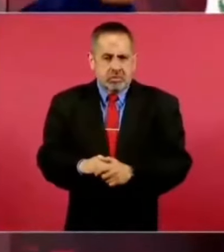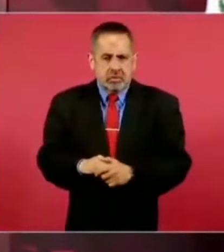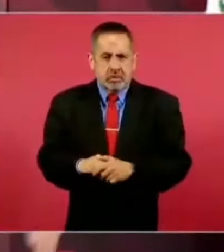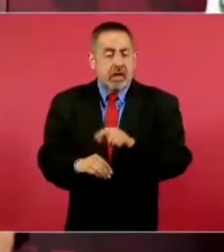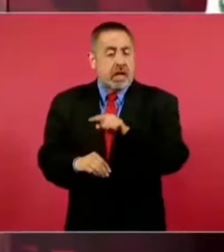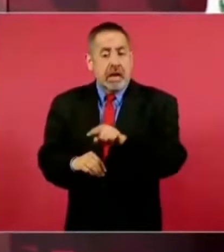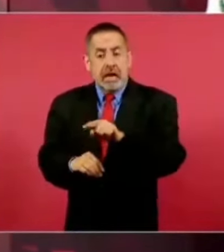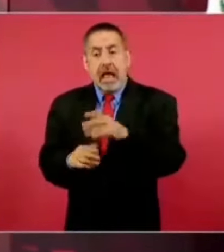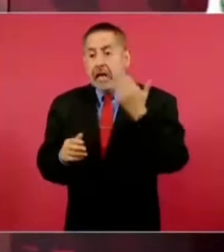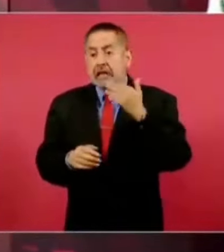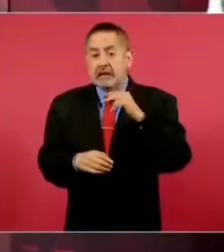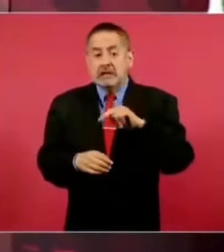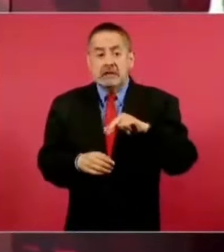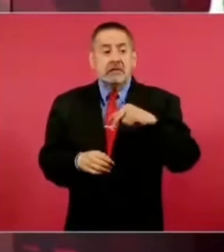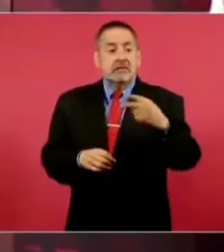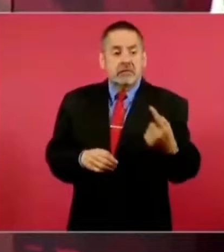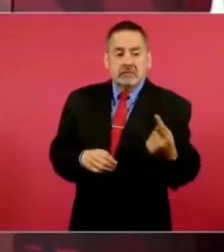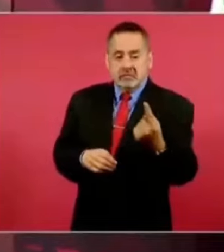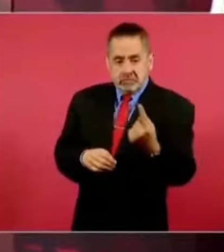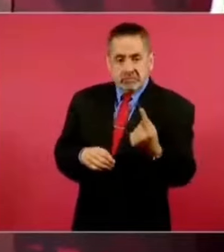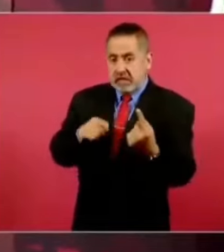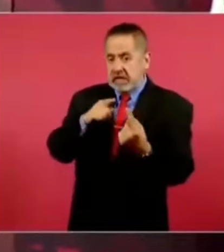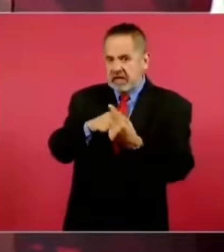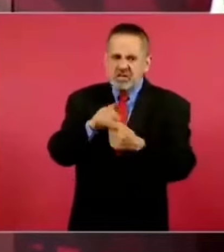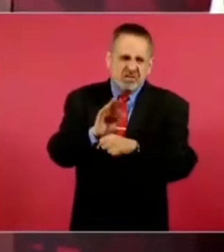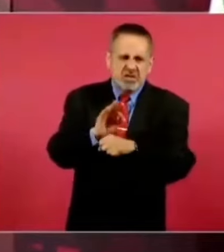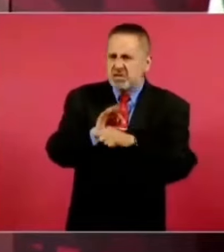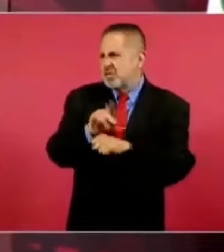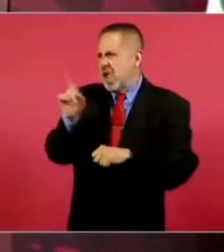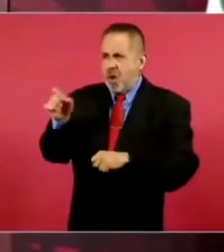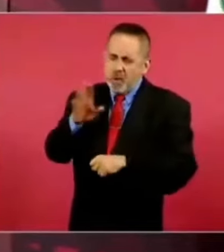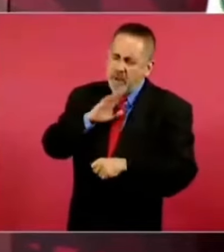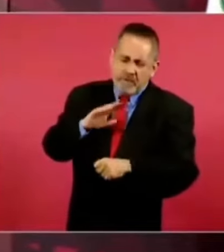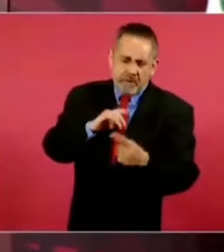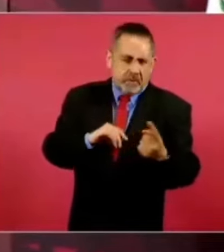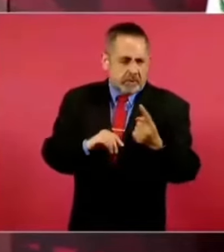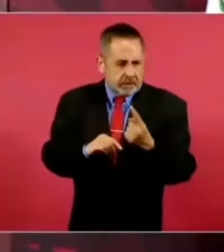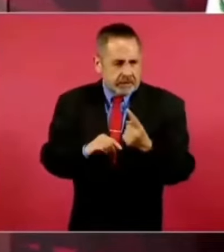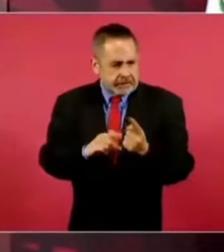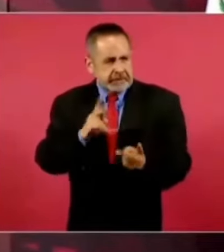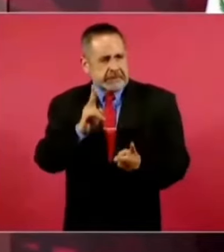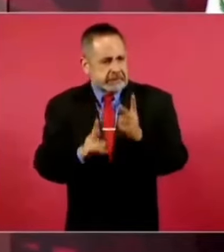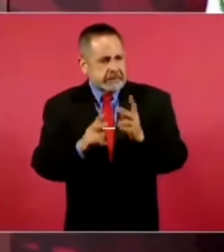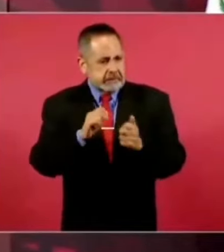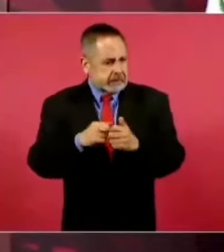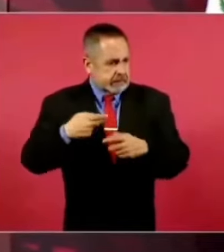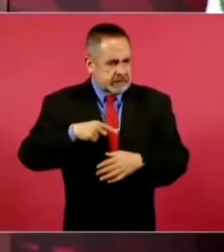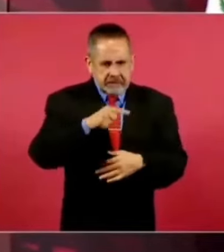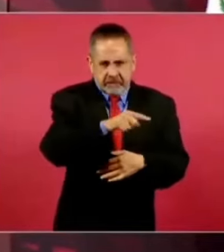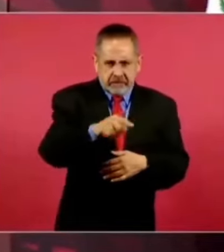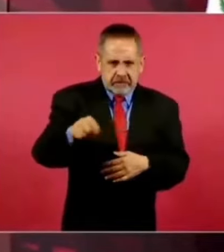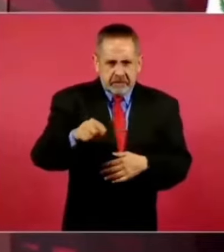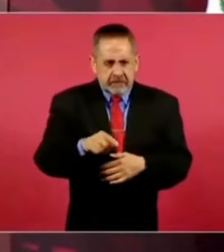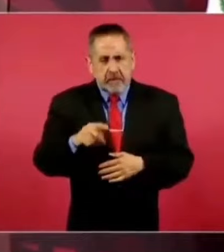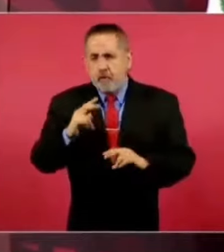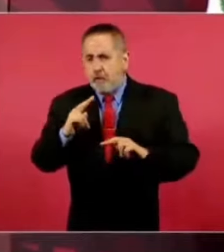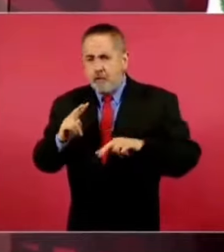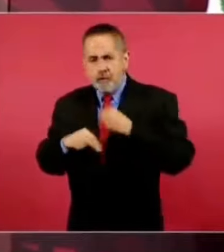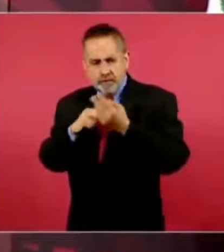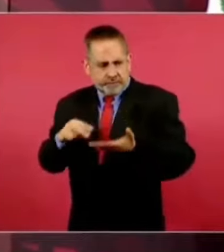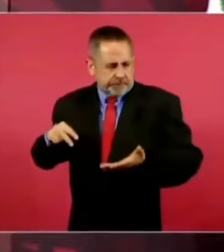lado, como hablamos con la gente, fuimos allá,